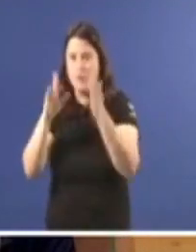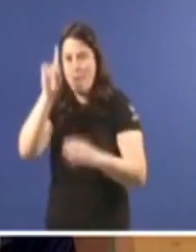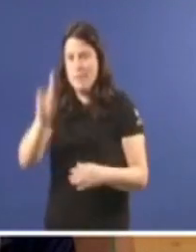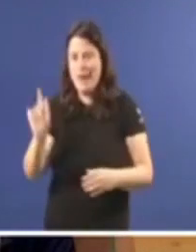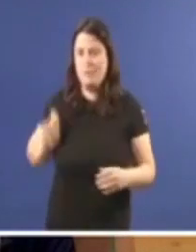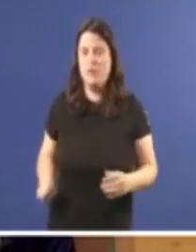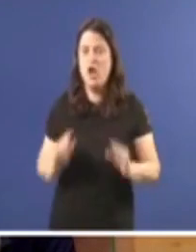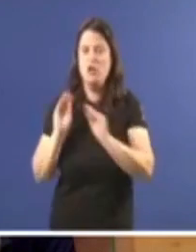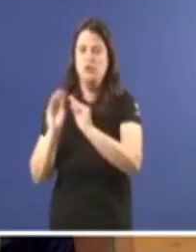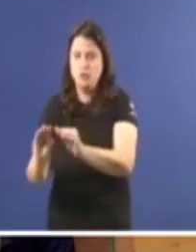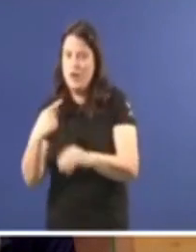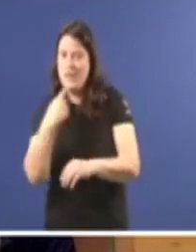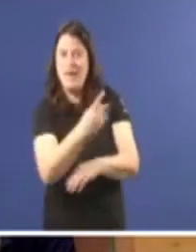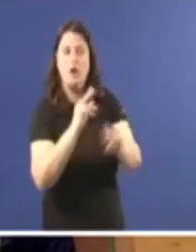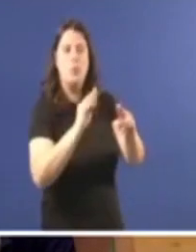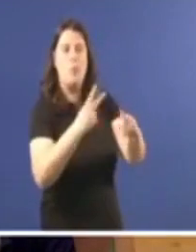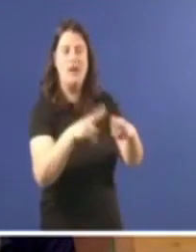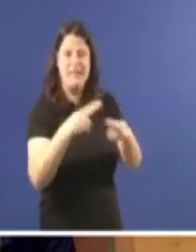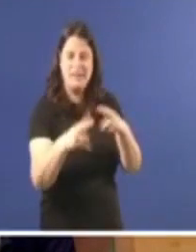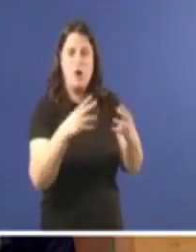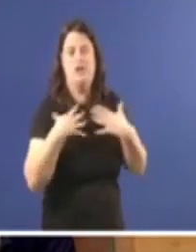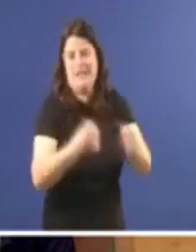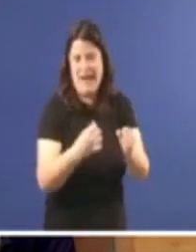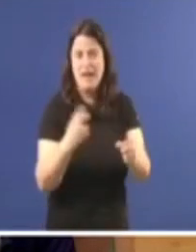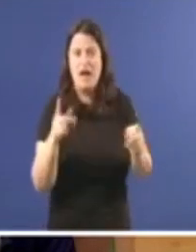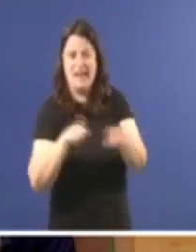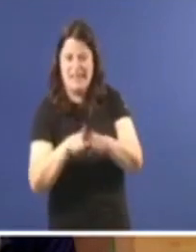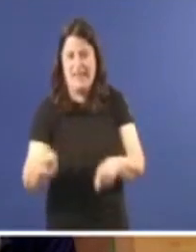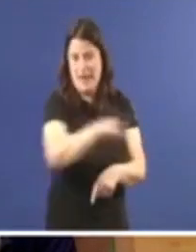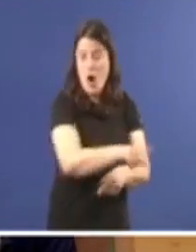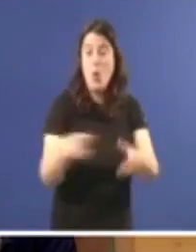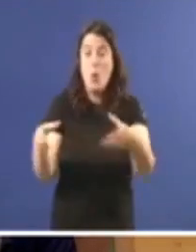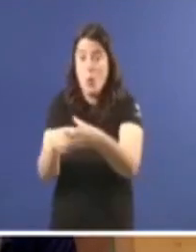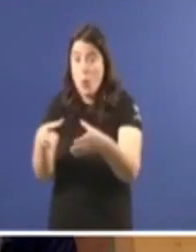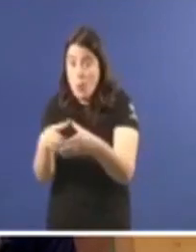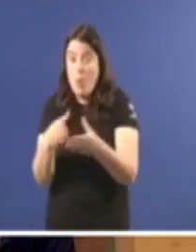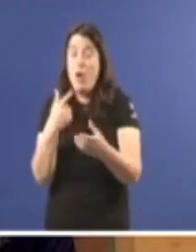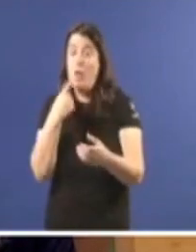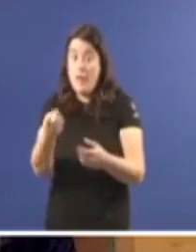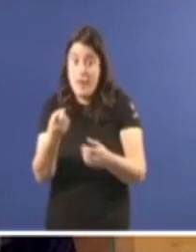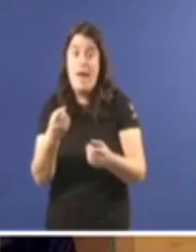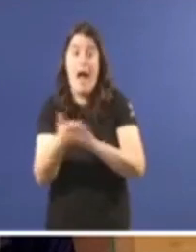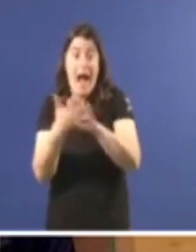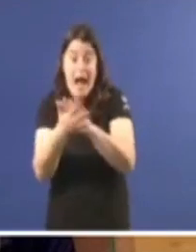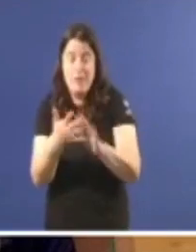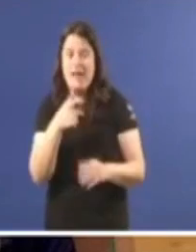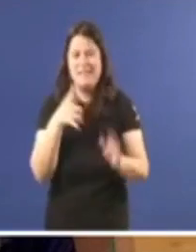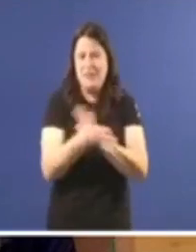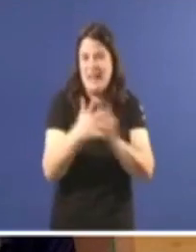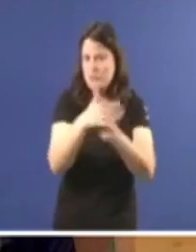da súa política sanitaria. Non deben ir as cousas tamén, cando temos ao personal desta maneira. E está ben, señor Feijón,